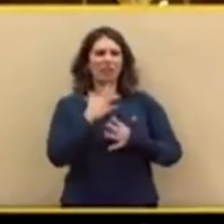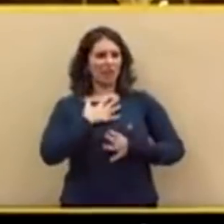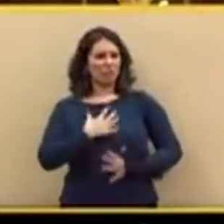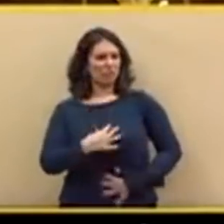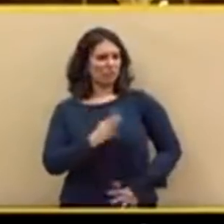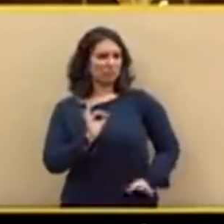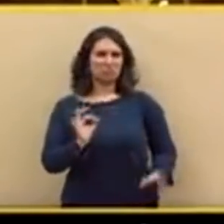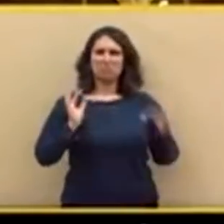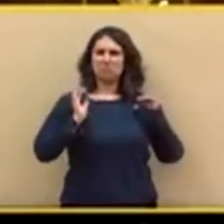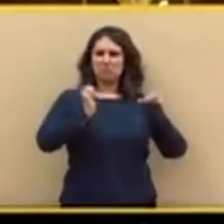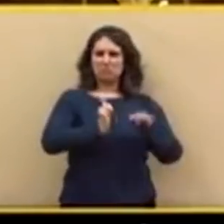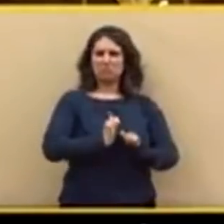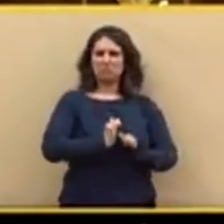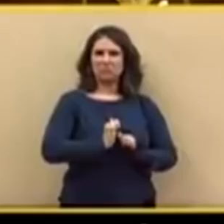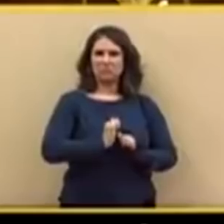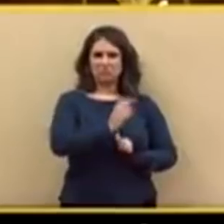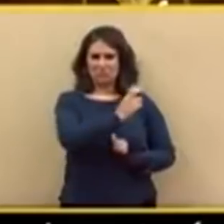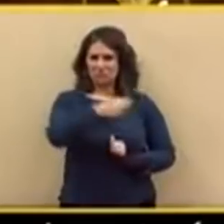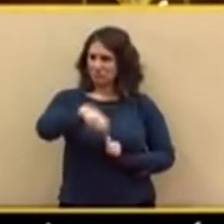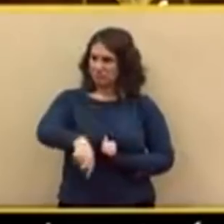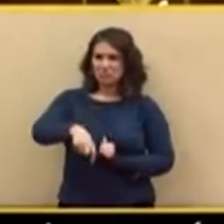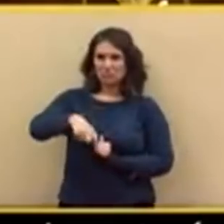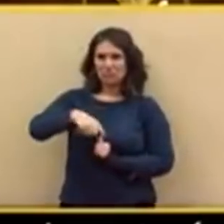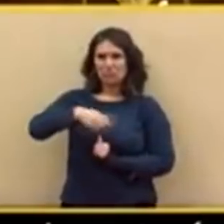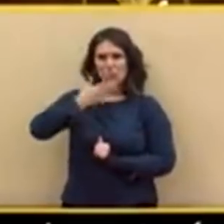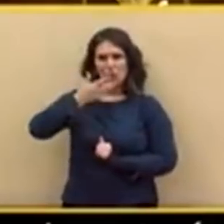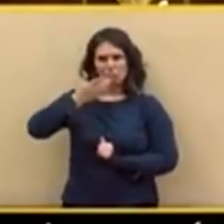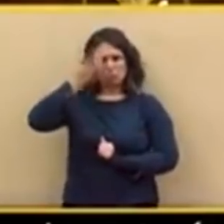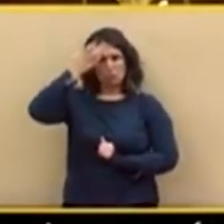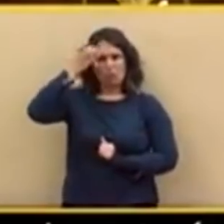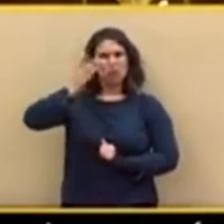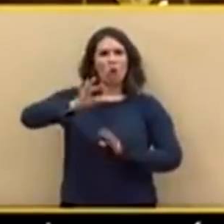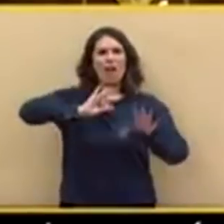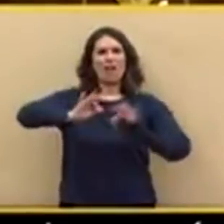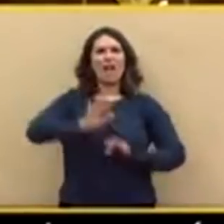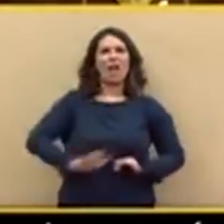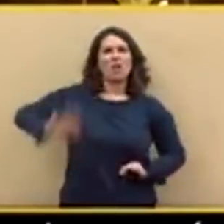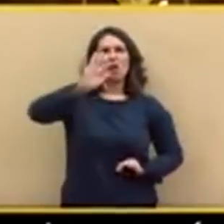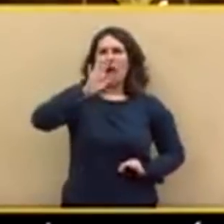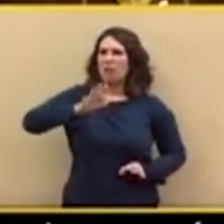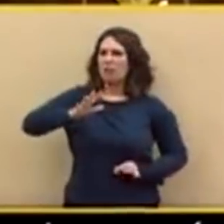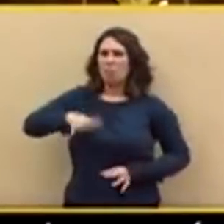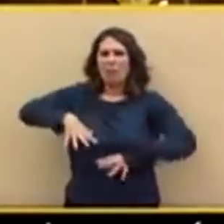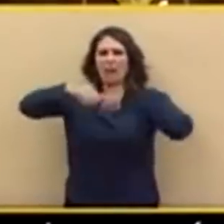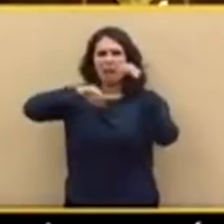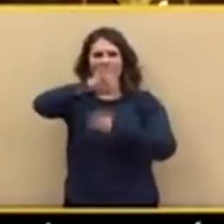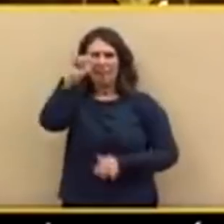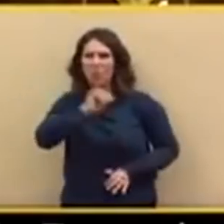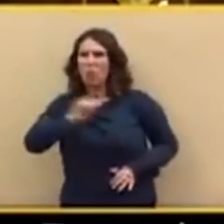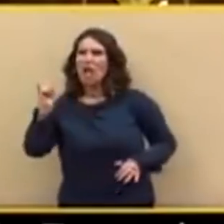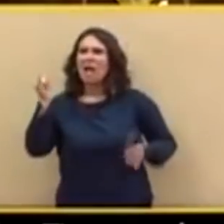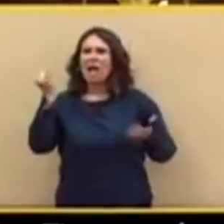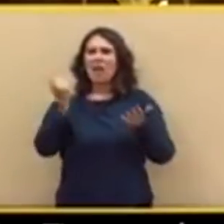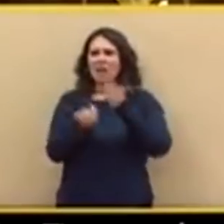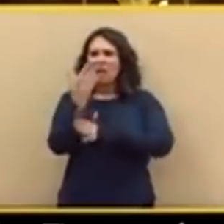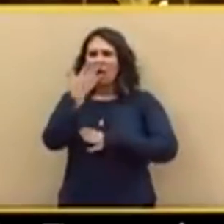aquí, a la sede de la soberanía nacional o al Palacio de la Zarzuela o al desfile del Día de la Hispanidad vestidos algo